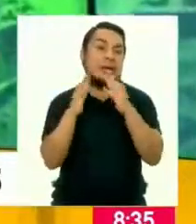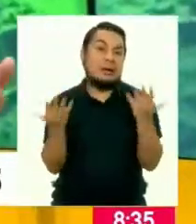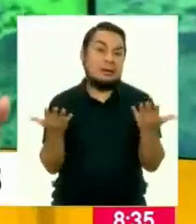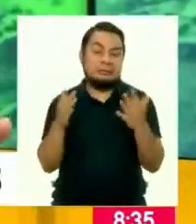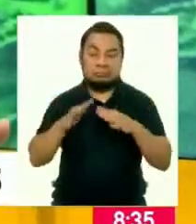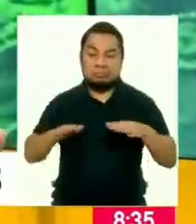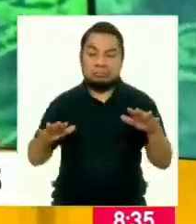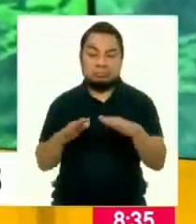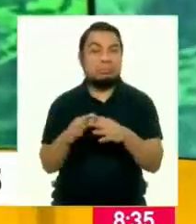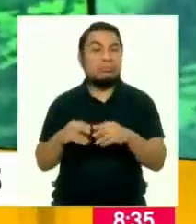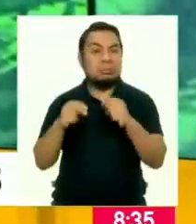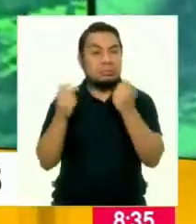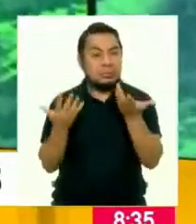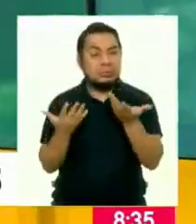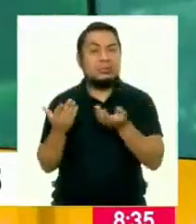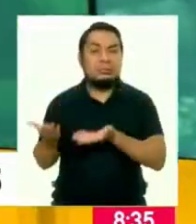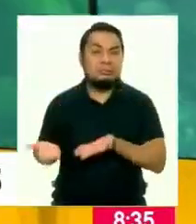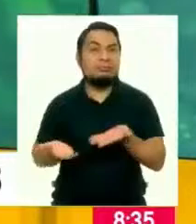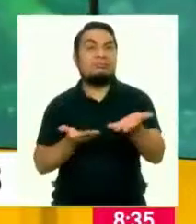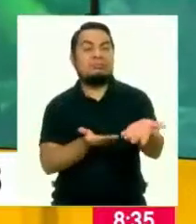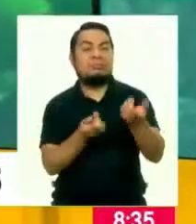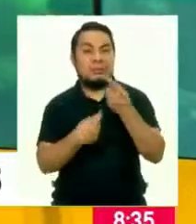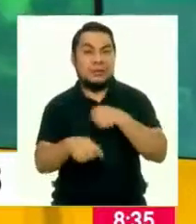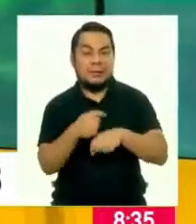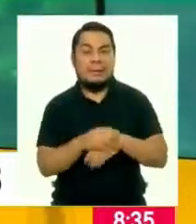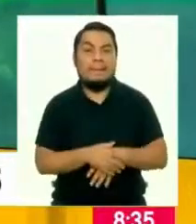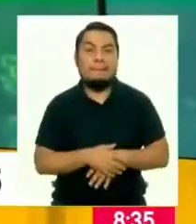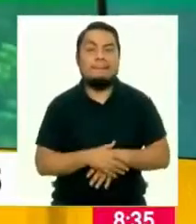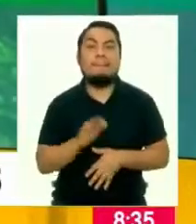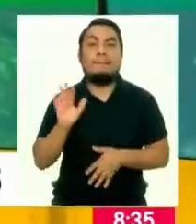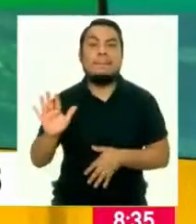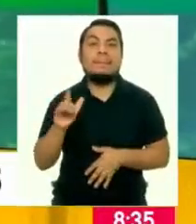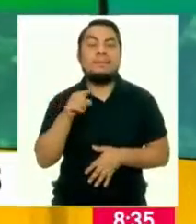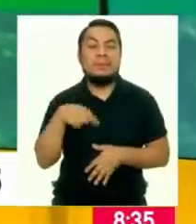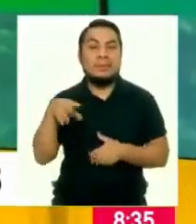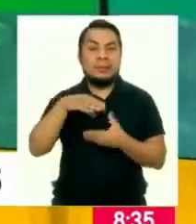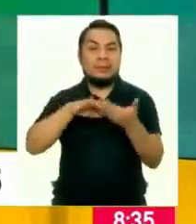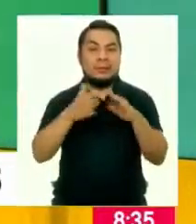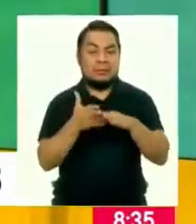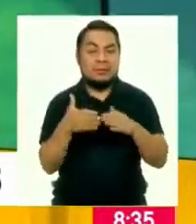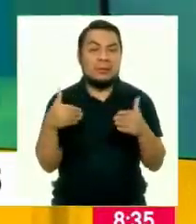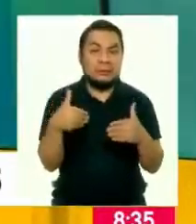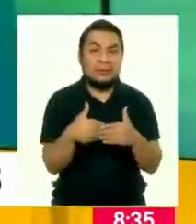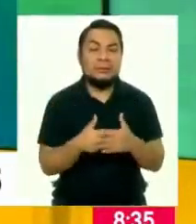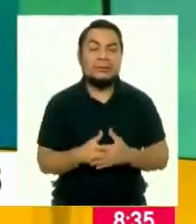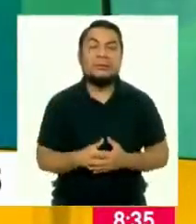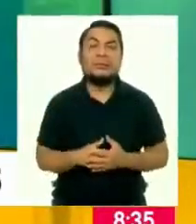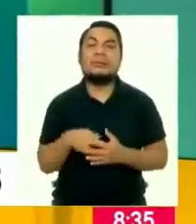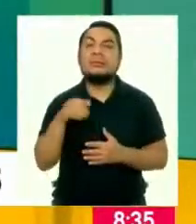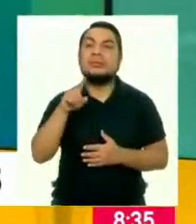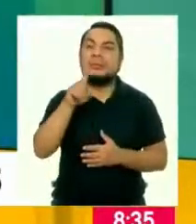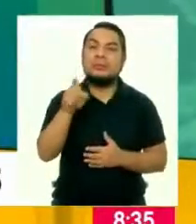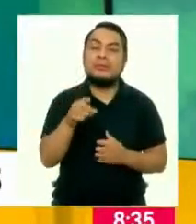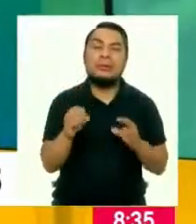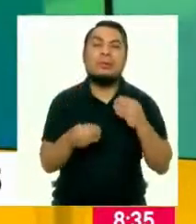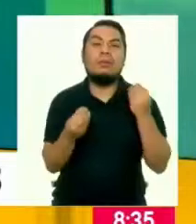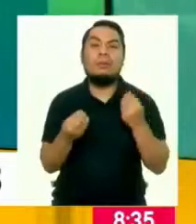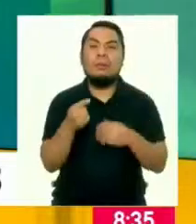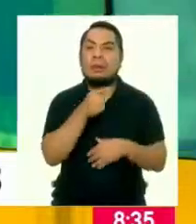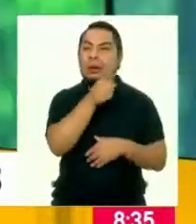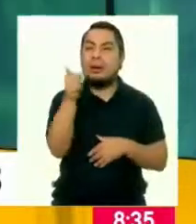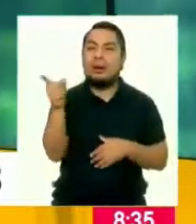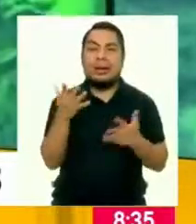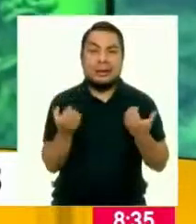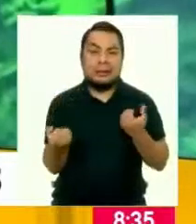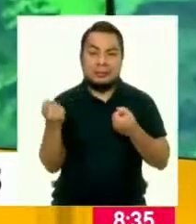chacra, en sus tierras, a disposición de sus hermanos de las comunidades cercanas. ¿Cómo pueden hacer ellos para